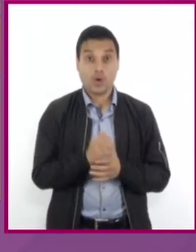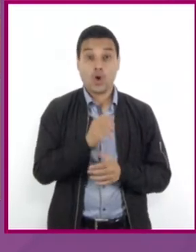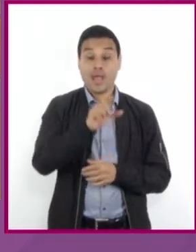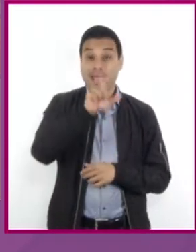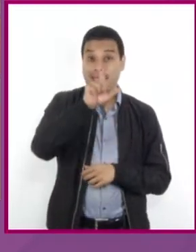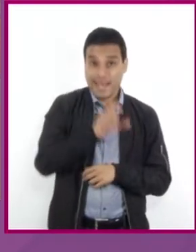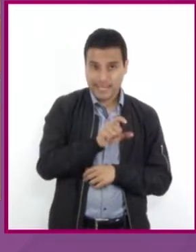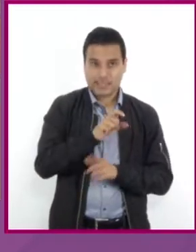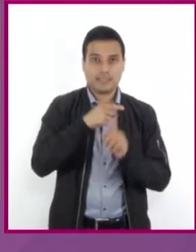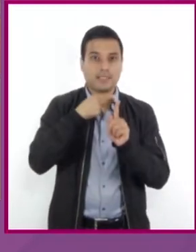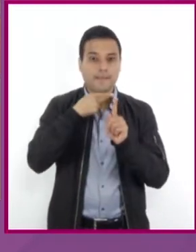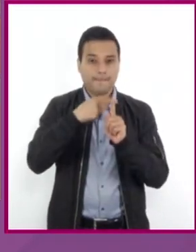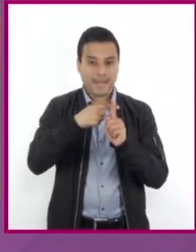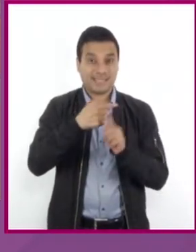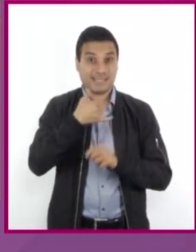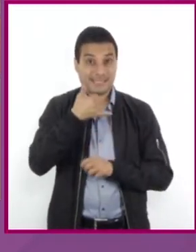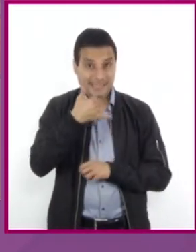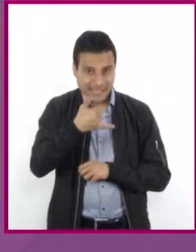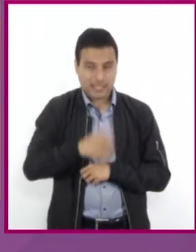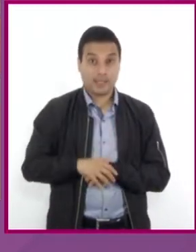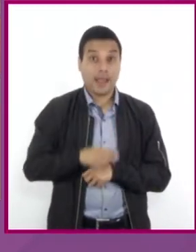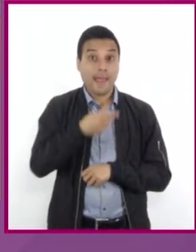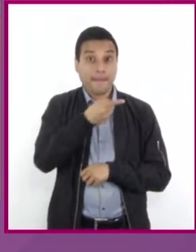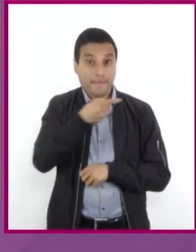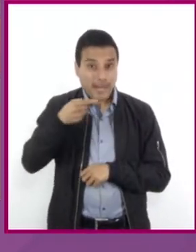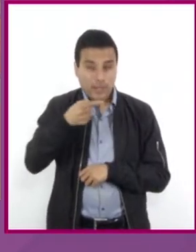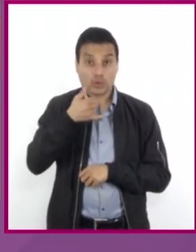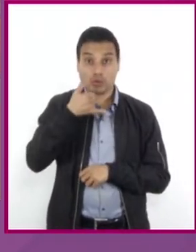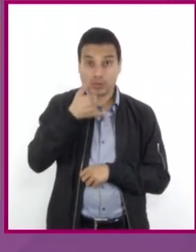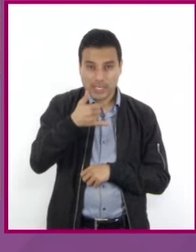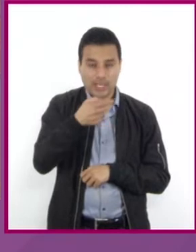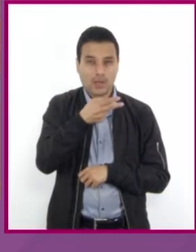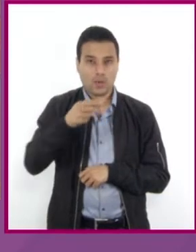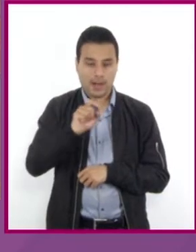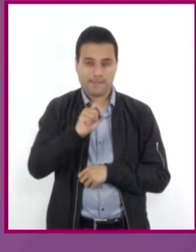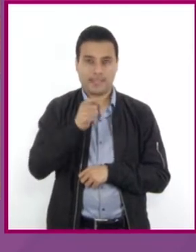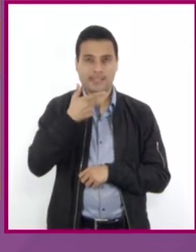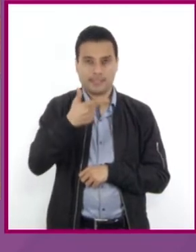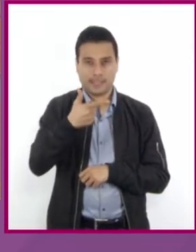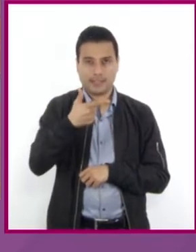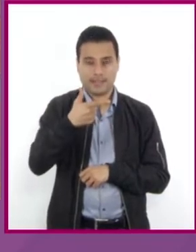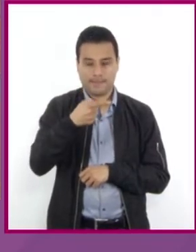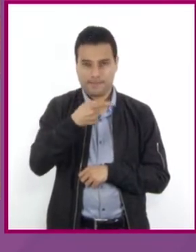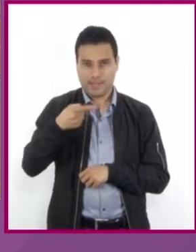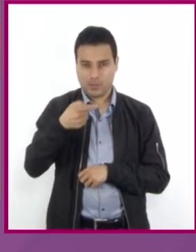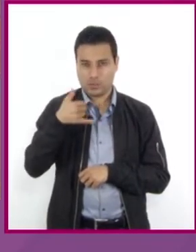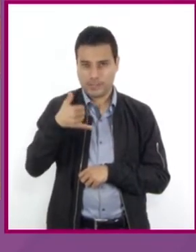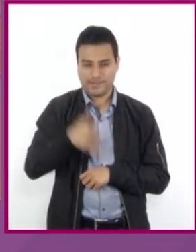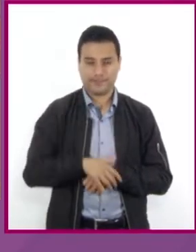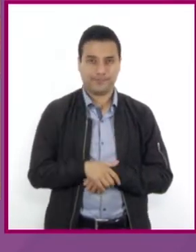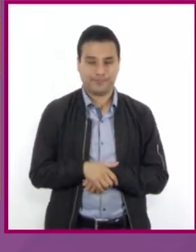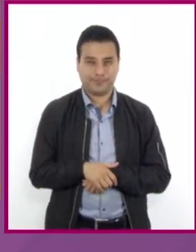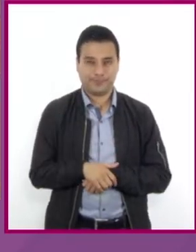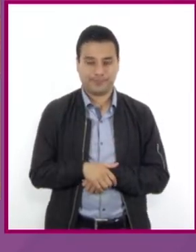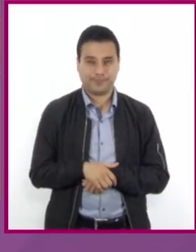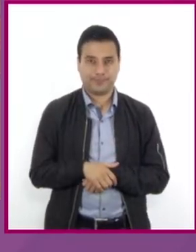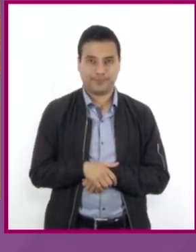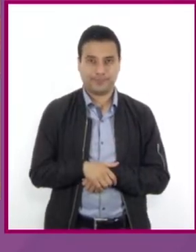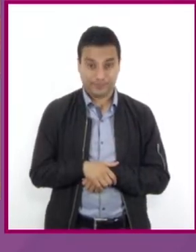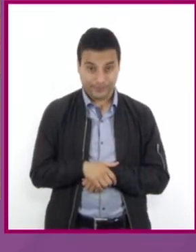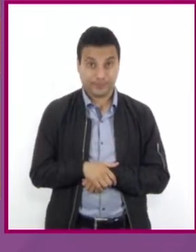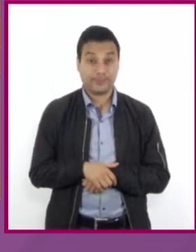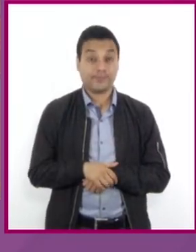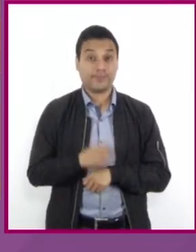más 1y menos 1y igual a 27 menos y. De tal forma que